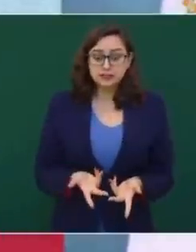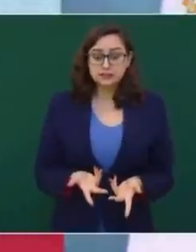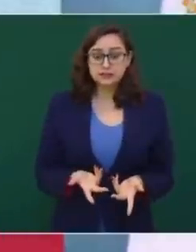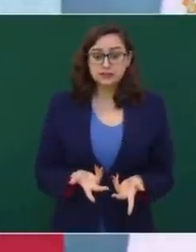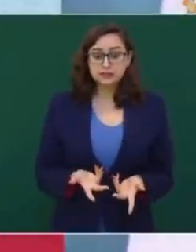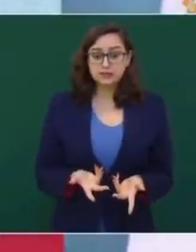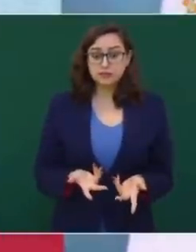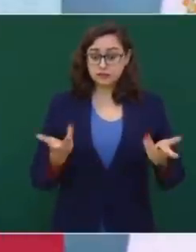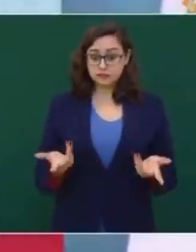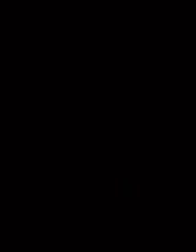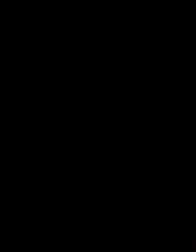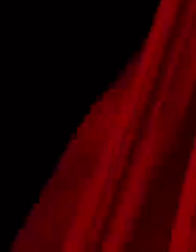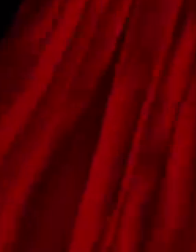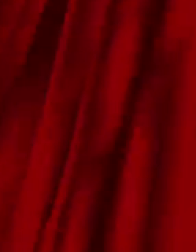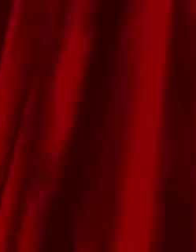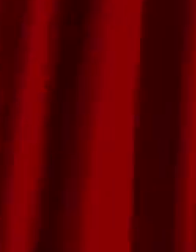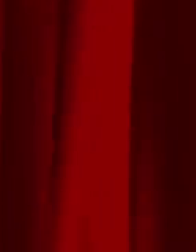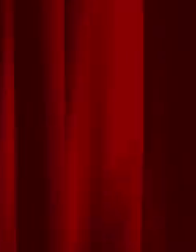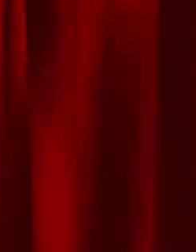¿la democracia es el pueblo?